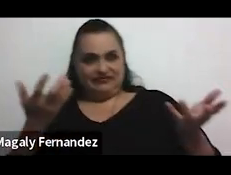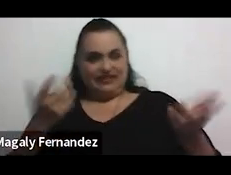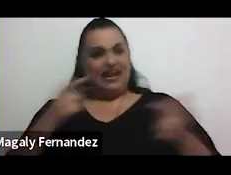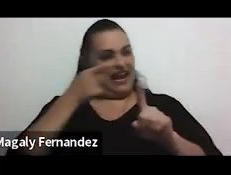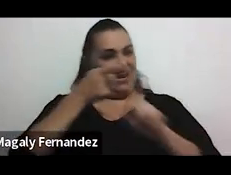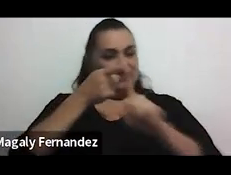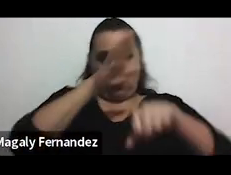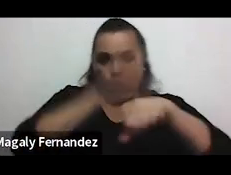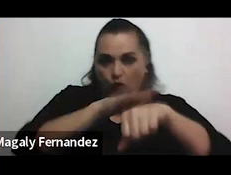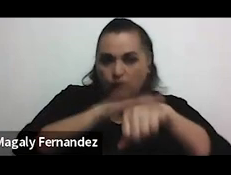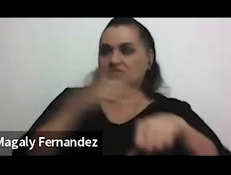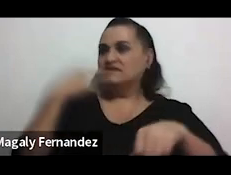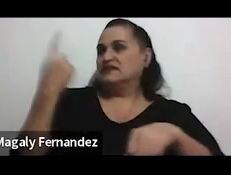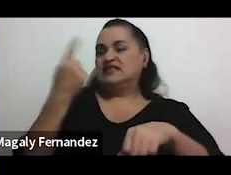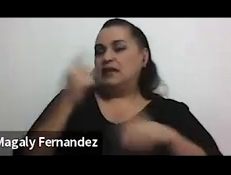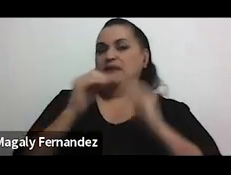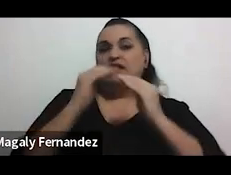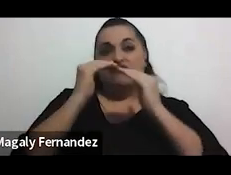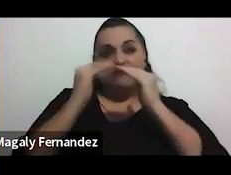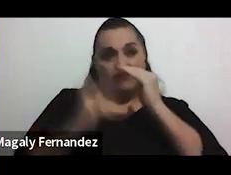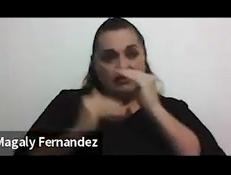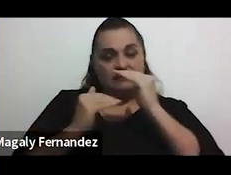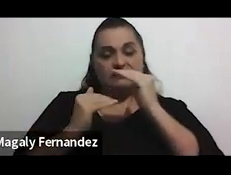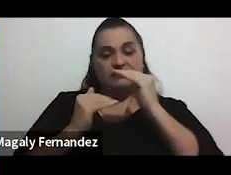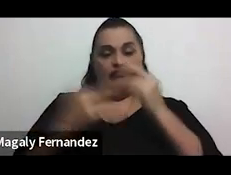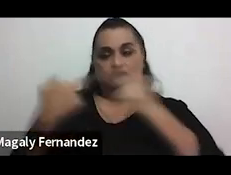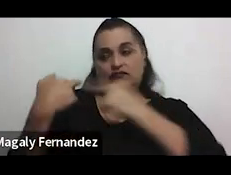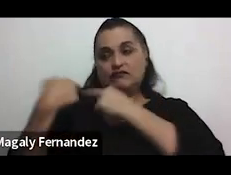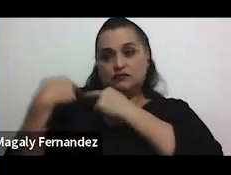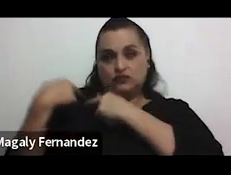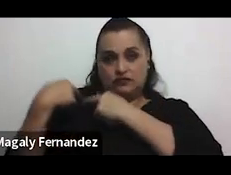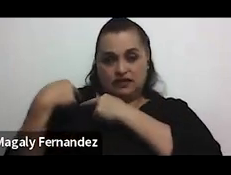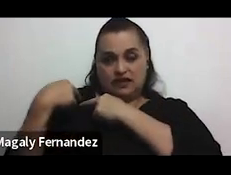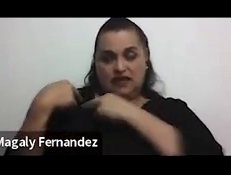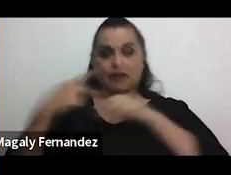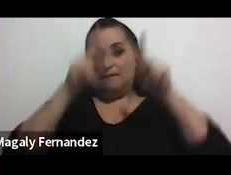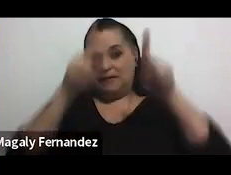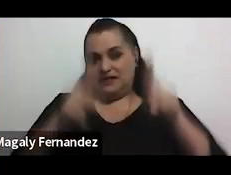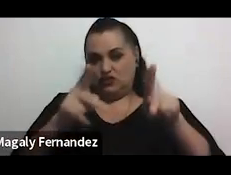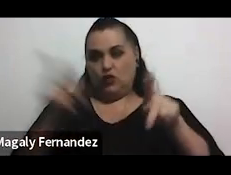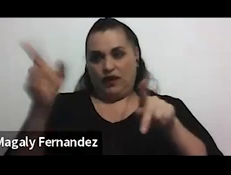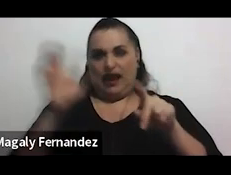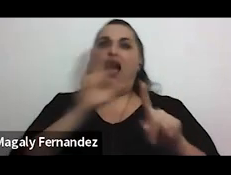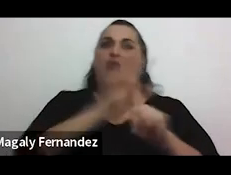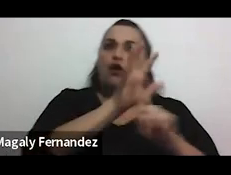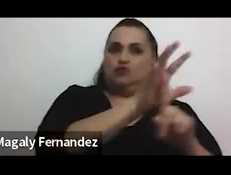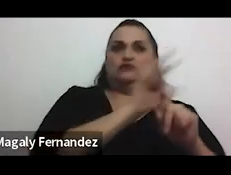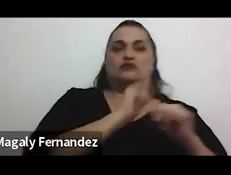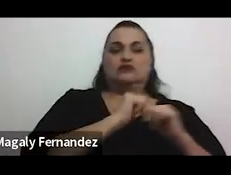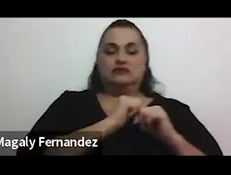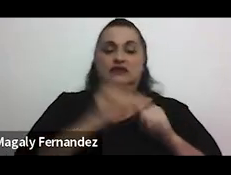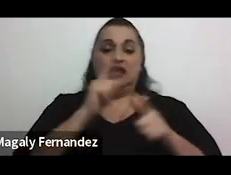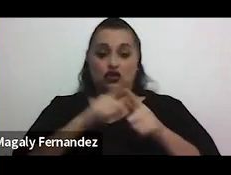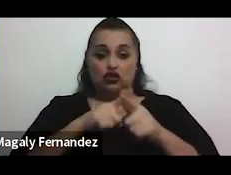culpabiliza y se le resta responsabilidad a la persona que ejerce el acoso. Entonces,